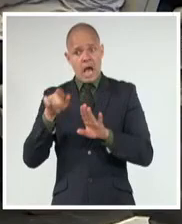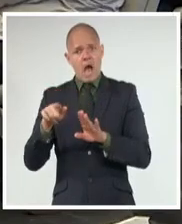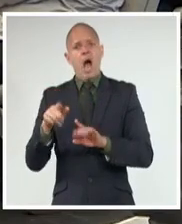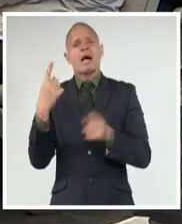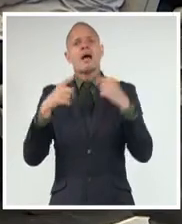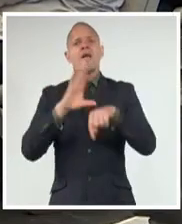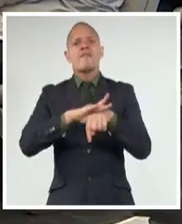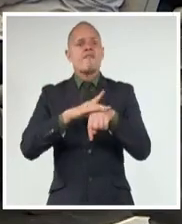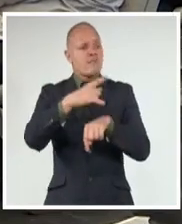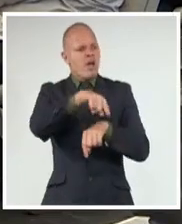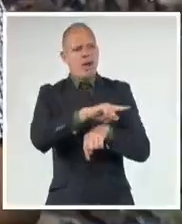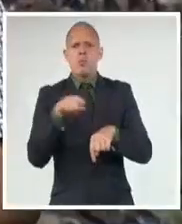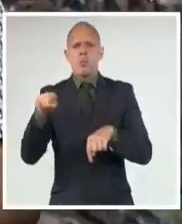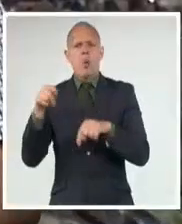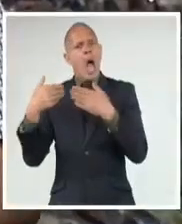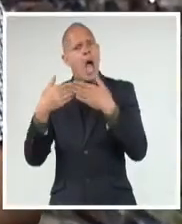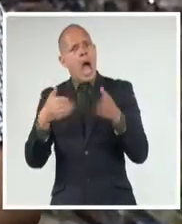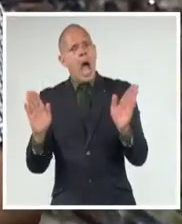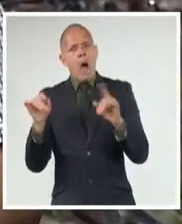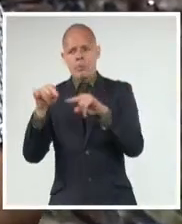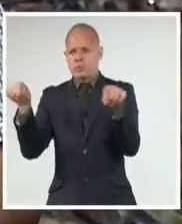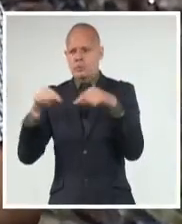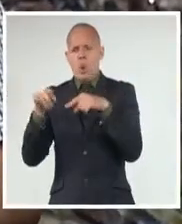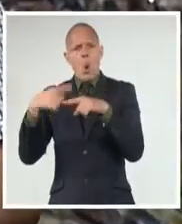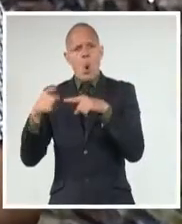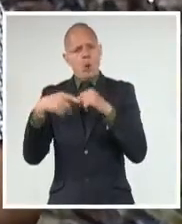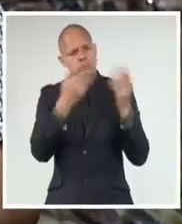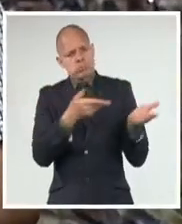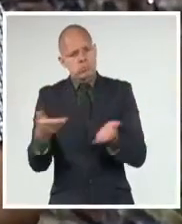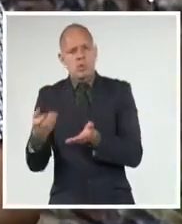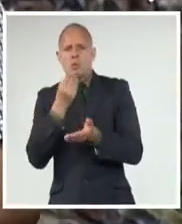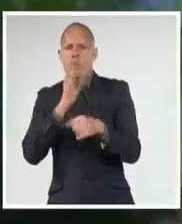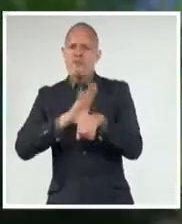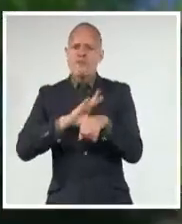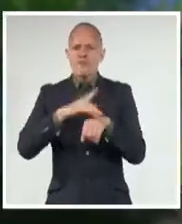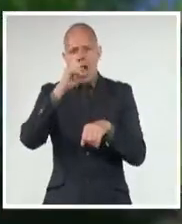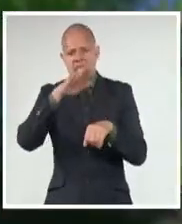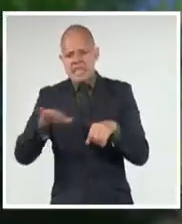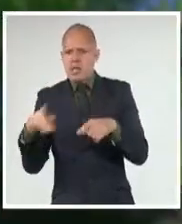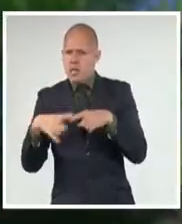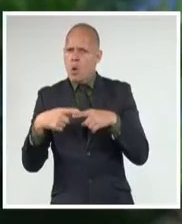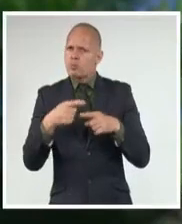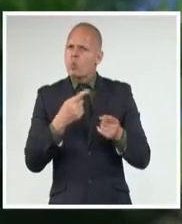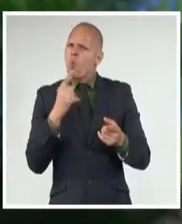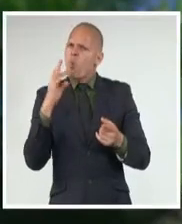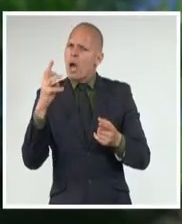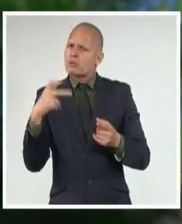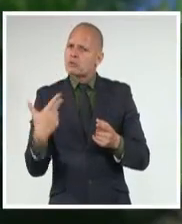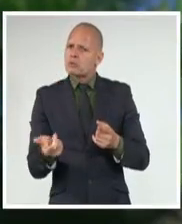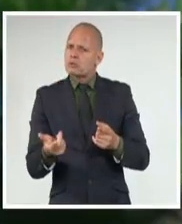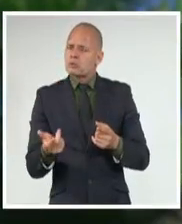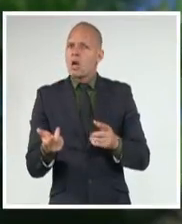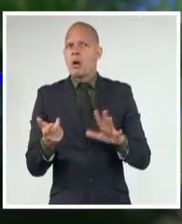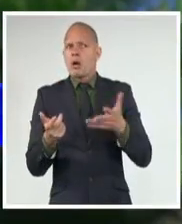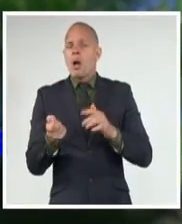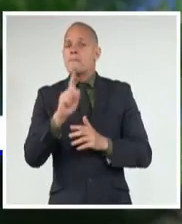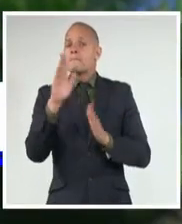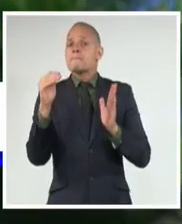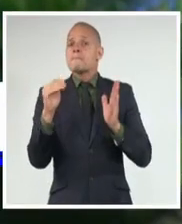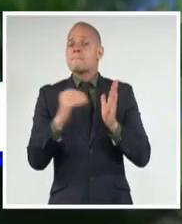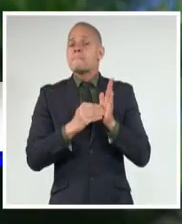instalaciones para la atención de niños y otros pacientes en esa provincia. Recibimos 1.500